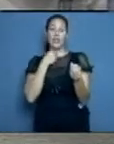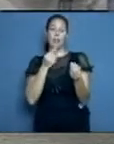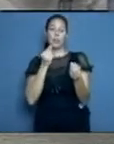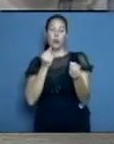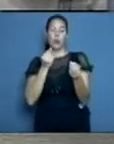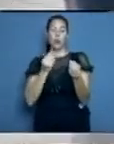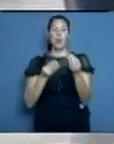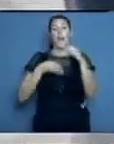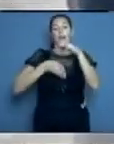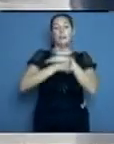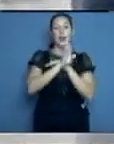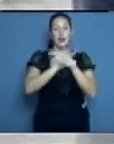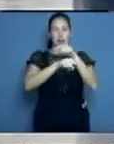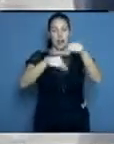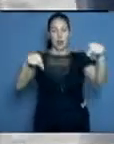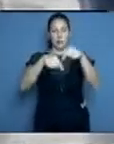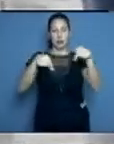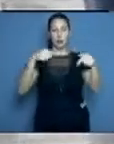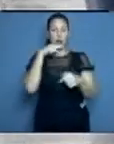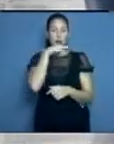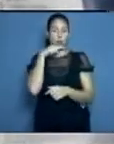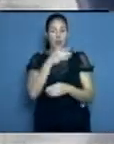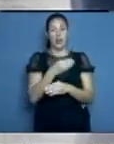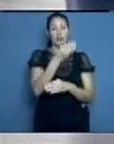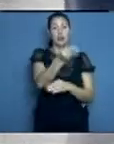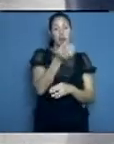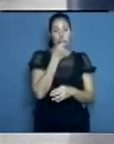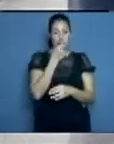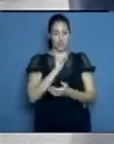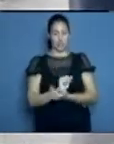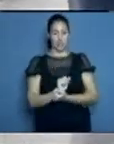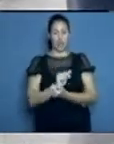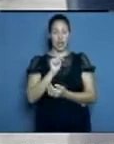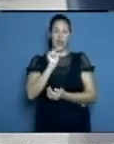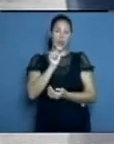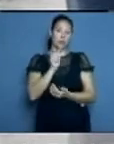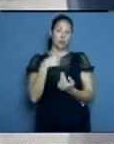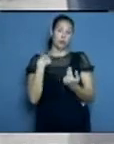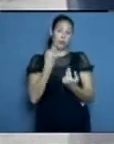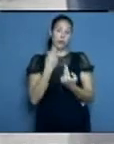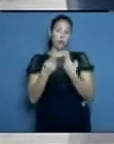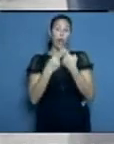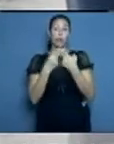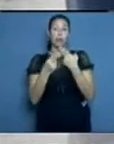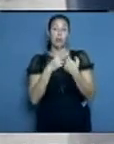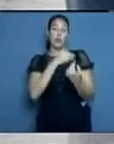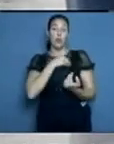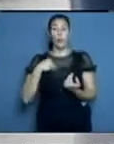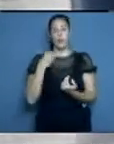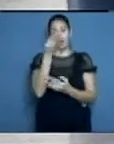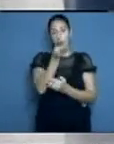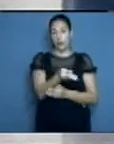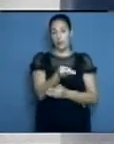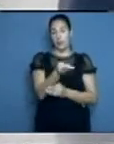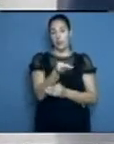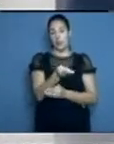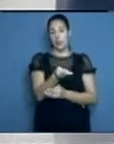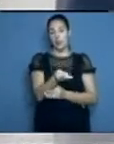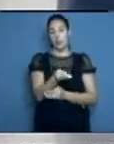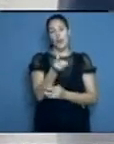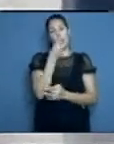roja y que la farmacia lo dispensa hacia todos los pacientes. Y pienso que la vulnerabilidad existe